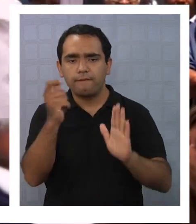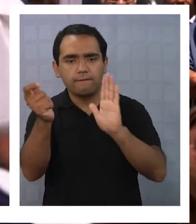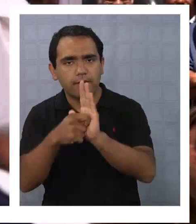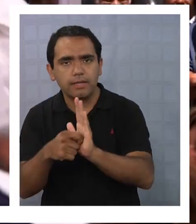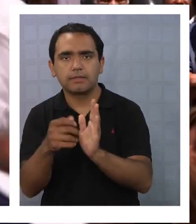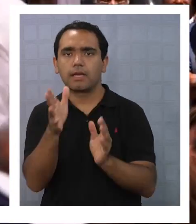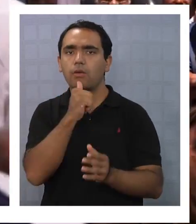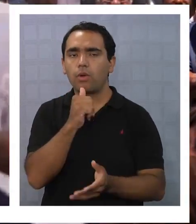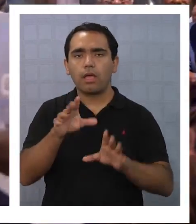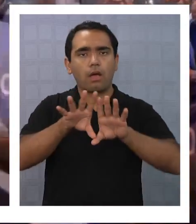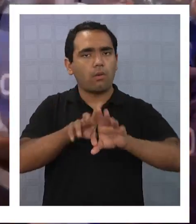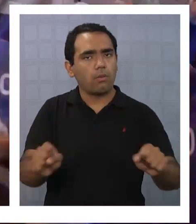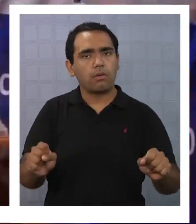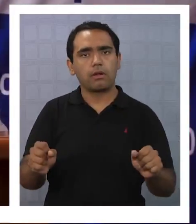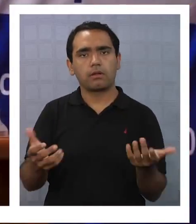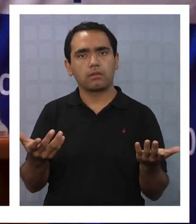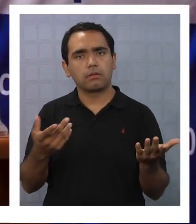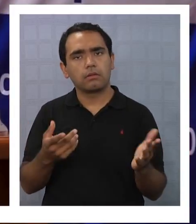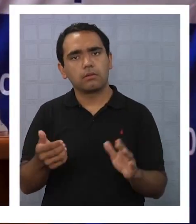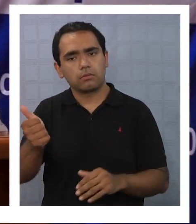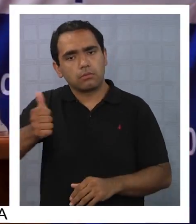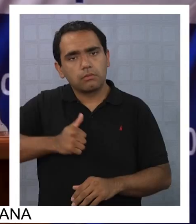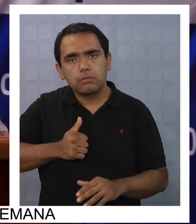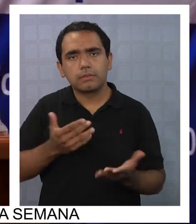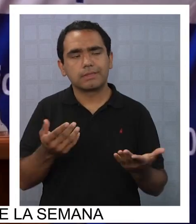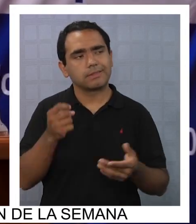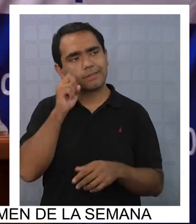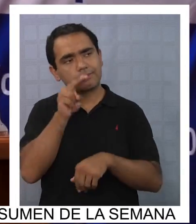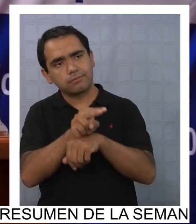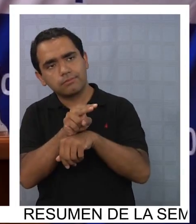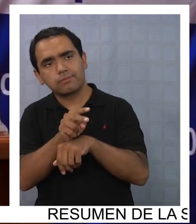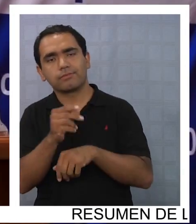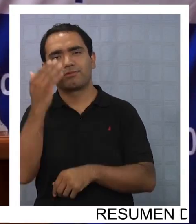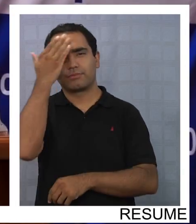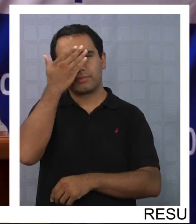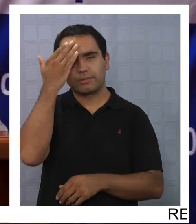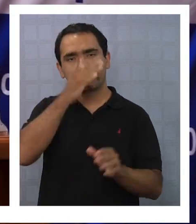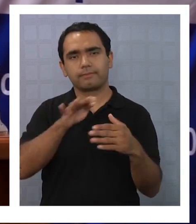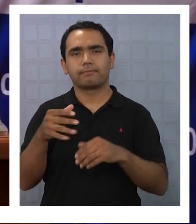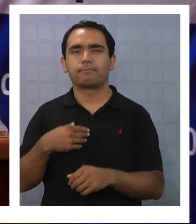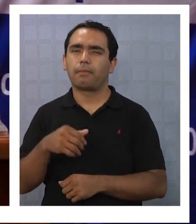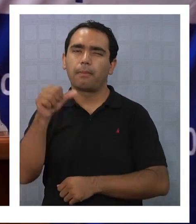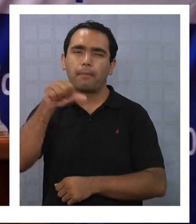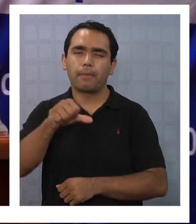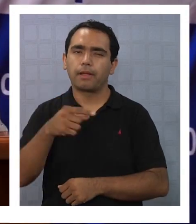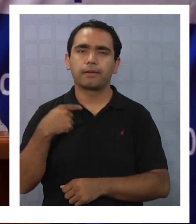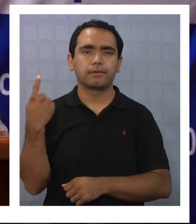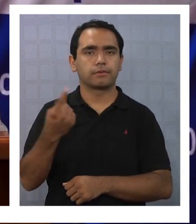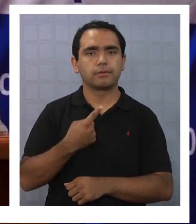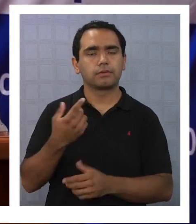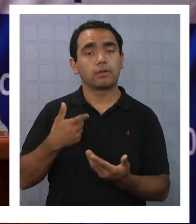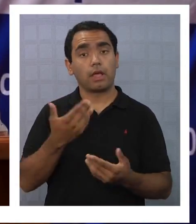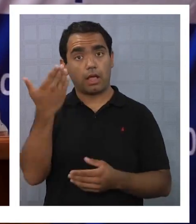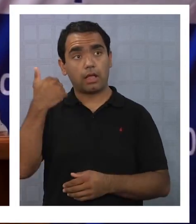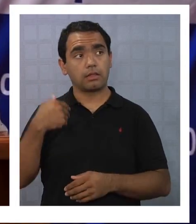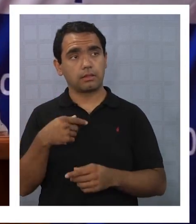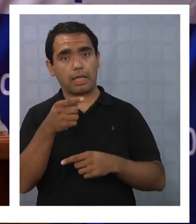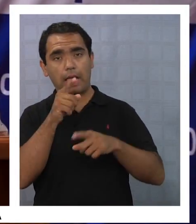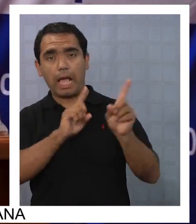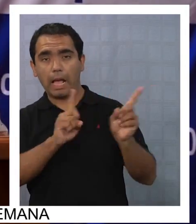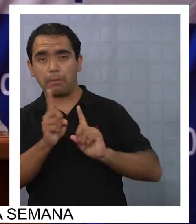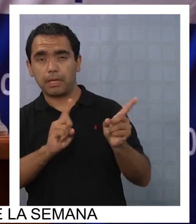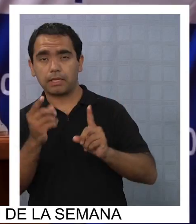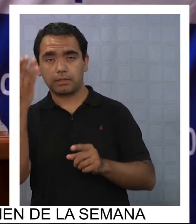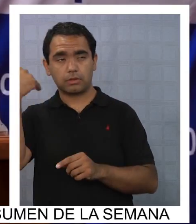hay compromisos que puedan ser verificables y eso es lo que más preocupa Bueno, es una mala señal, justamente nos quejamos de la administración anterior que dejó un proyecto